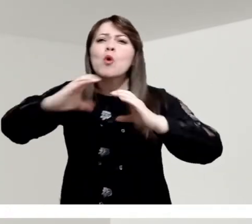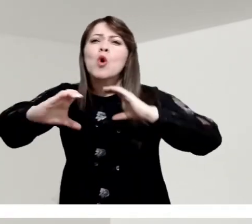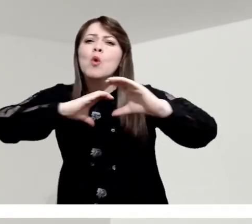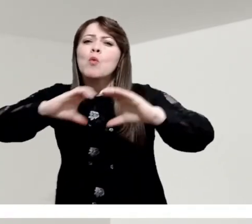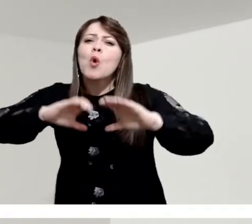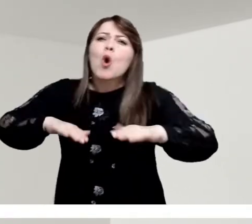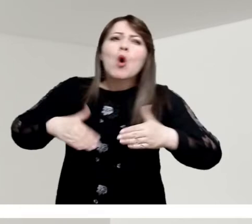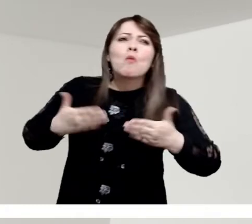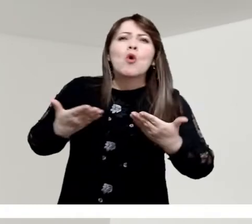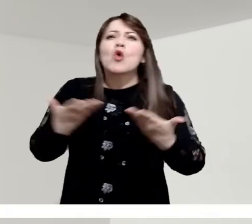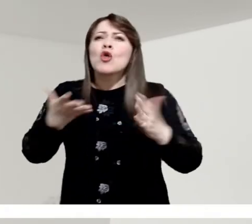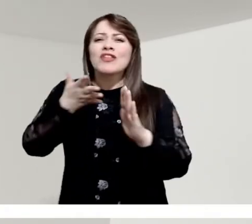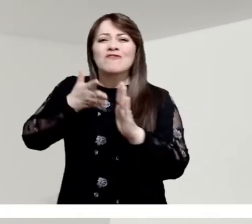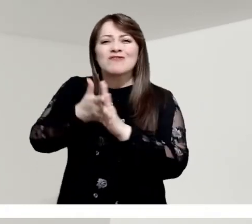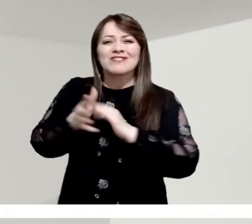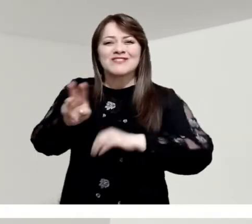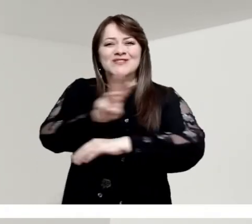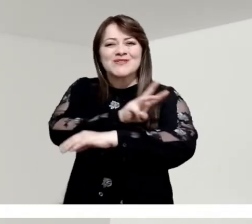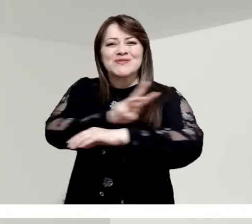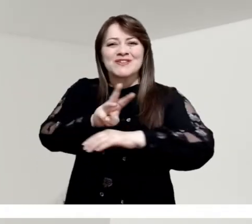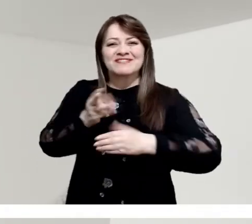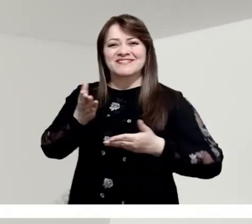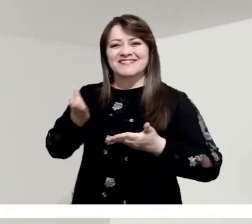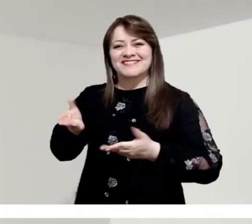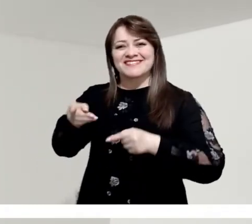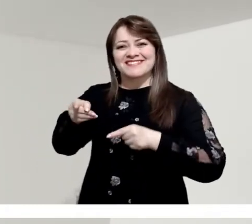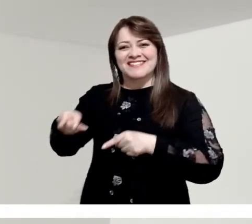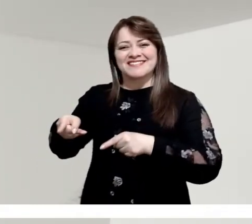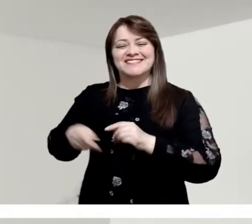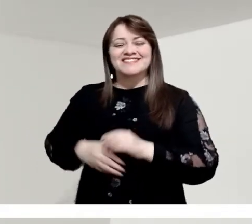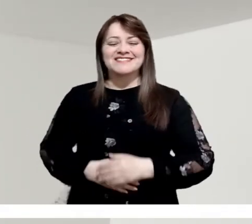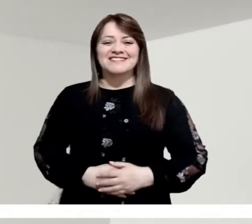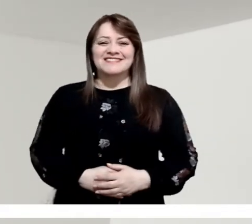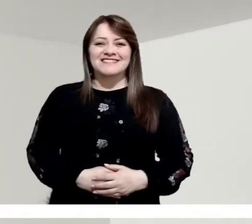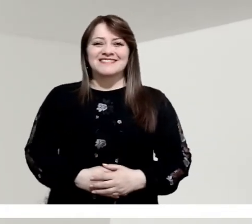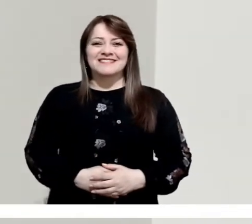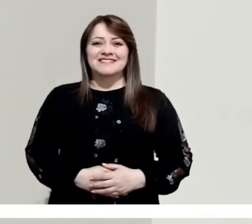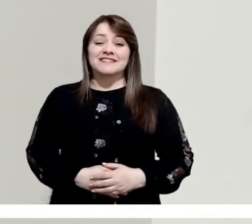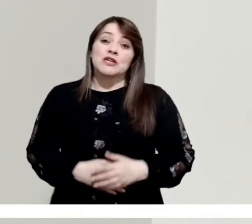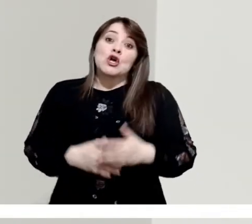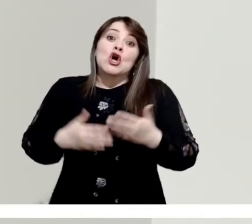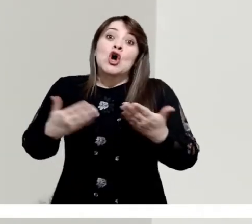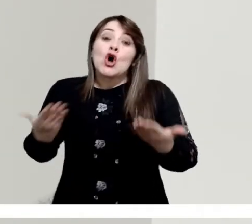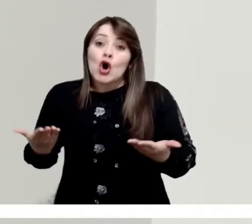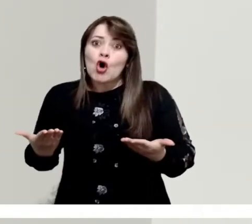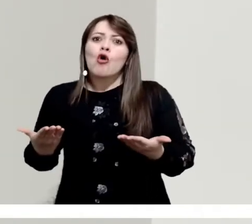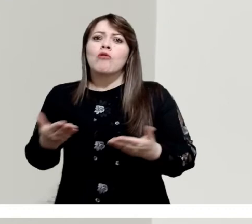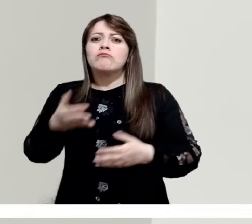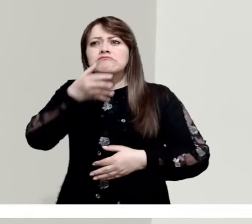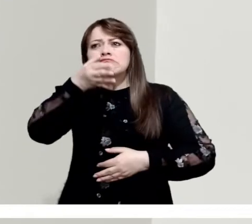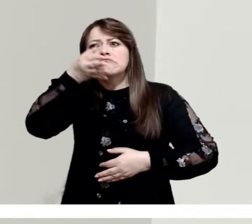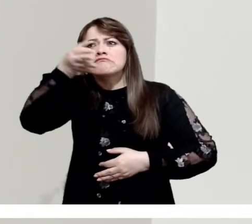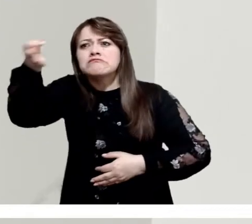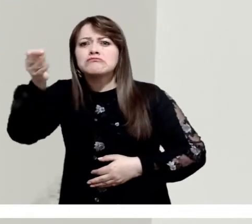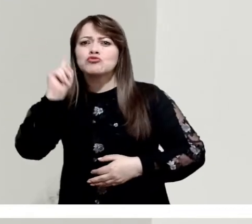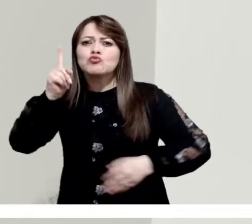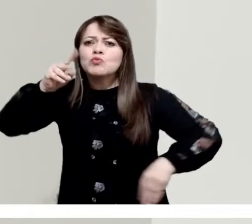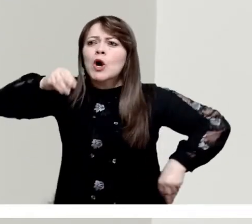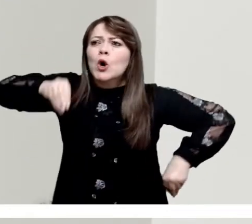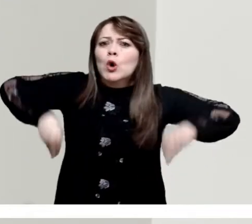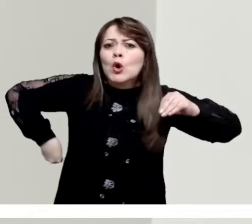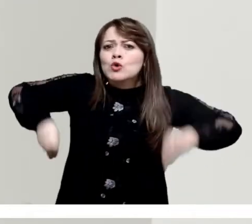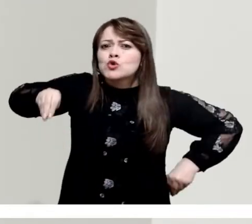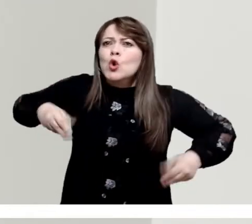tenemos a su disposición en www.consejodebogotá.gov.co Para presentar denuncias sobre corrupción,